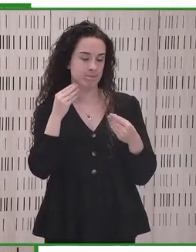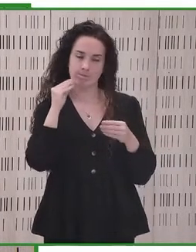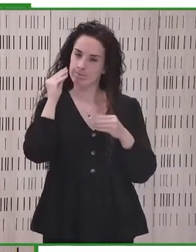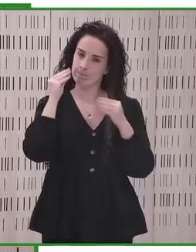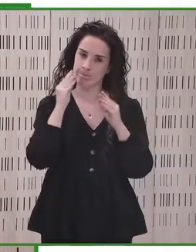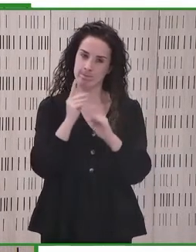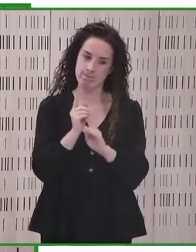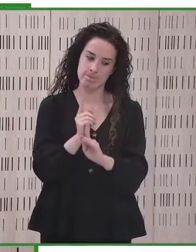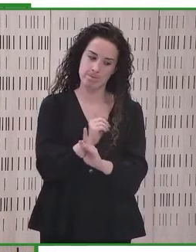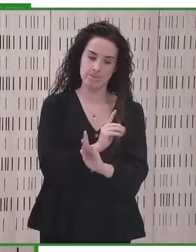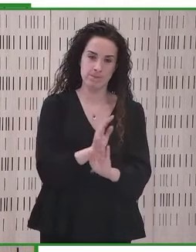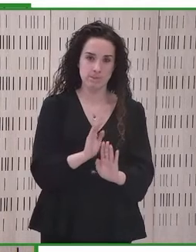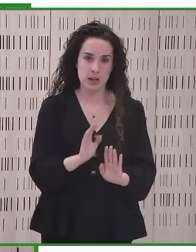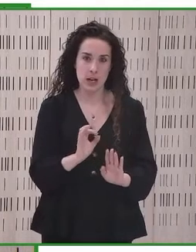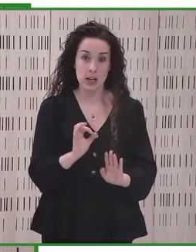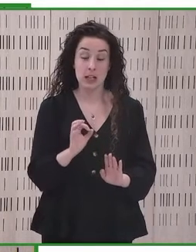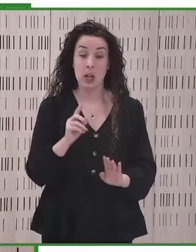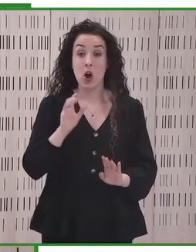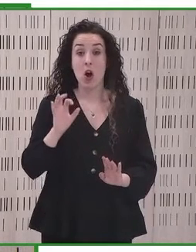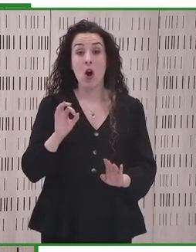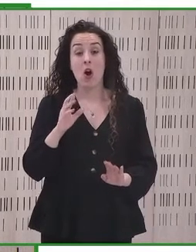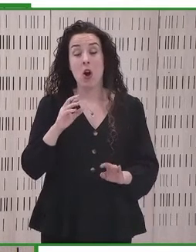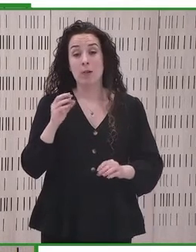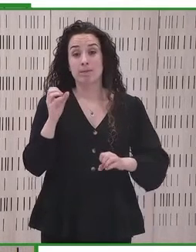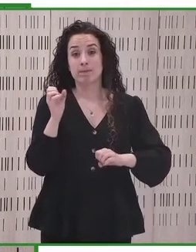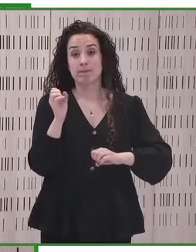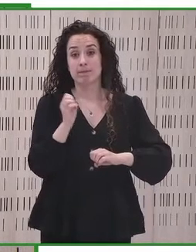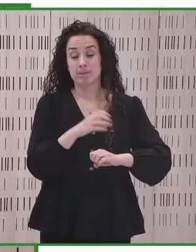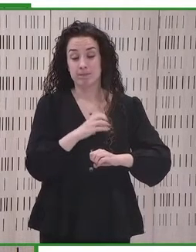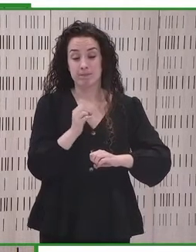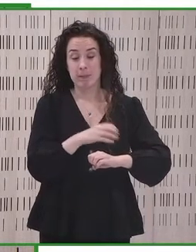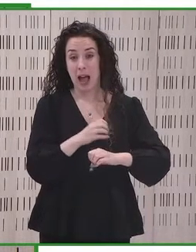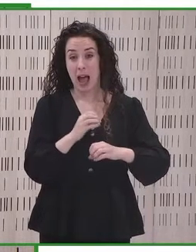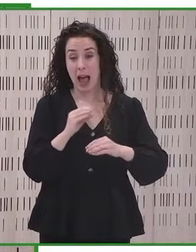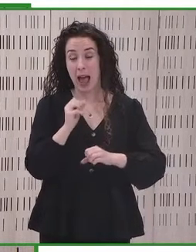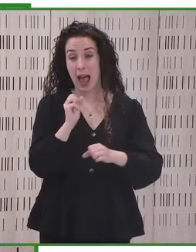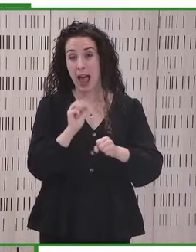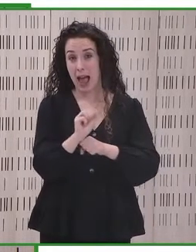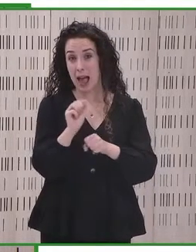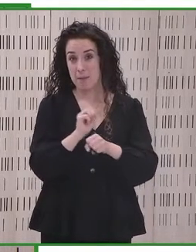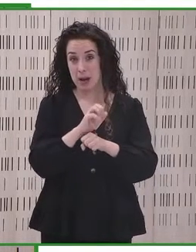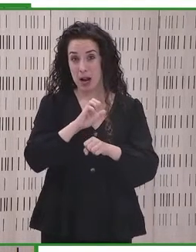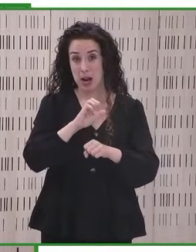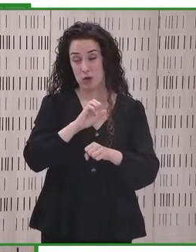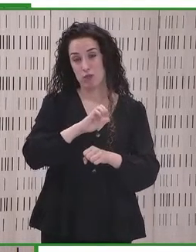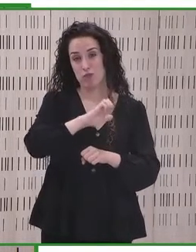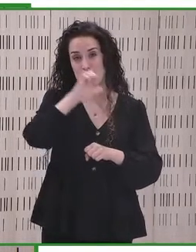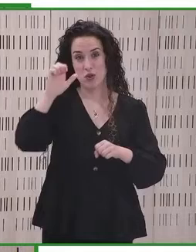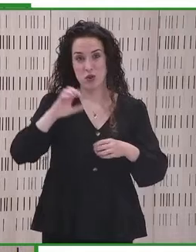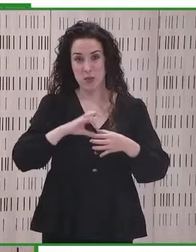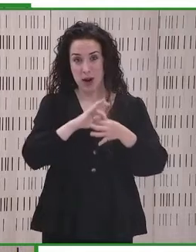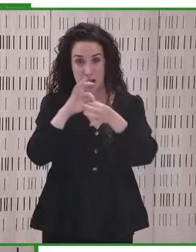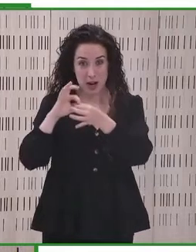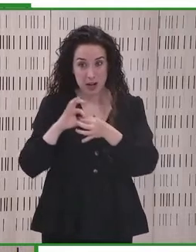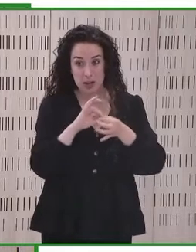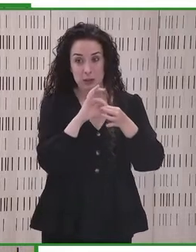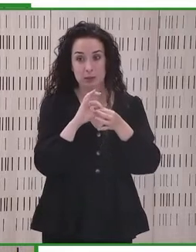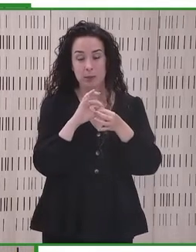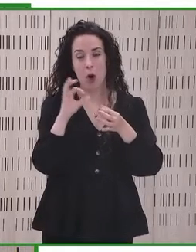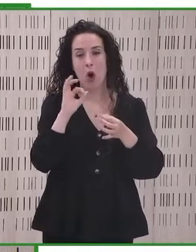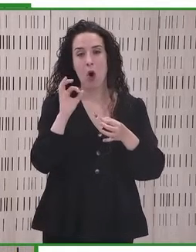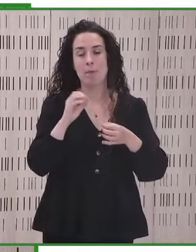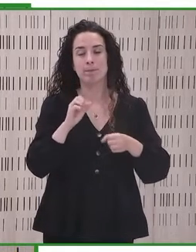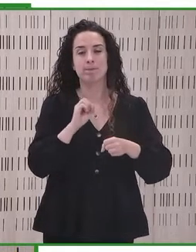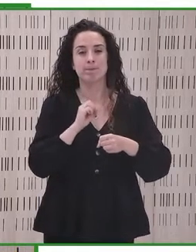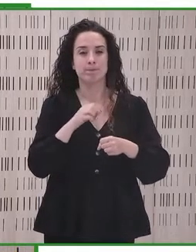Del mismo modo, el paquete de empleo de la Unión Europea debería centrarse en el acceso al mercado laboral abierto